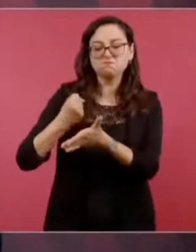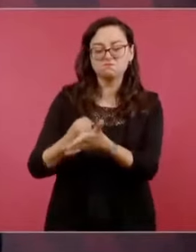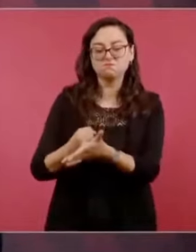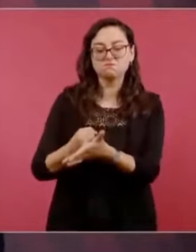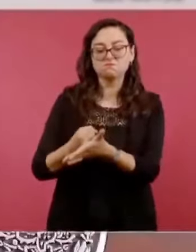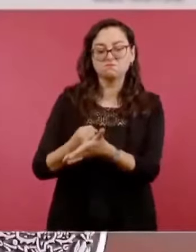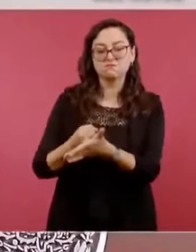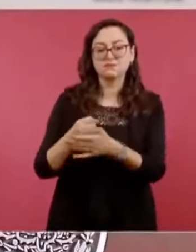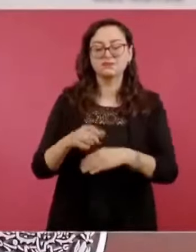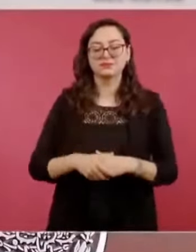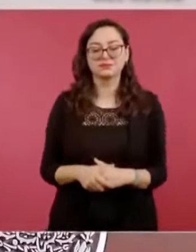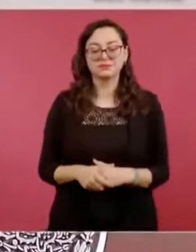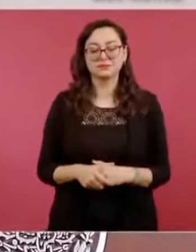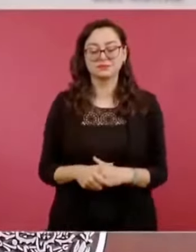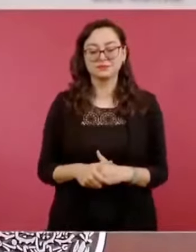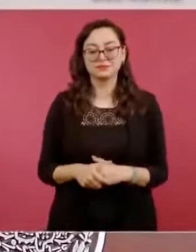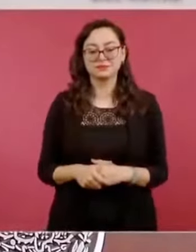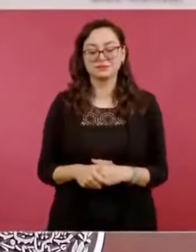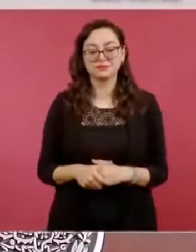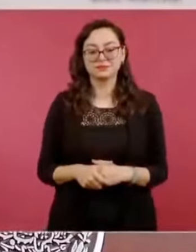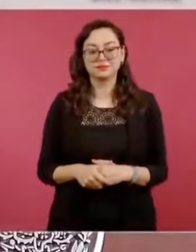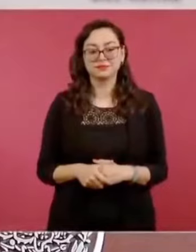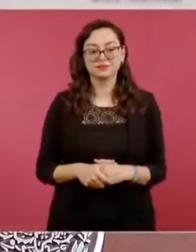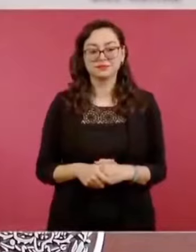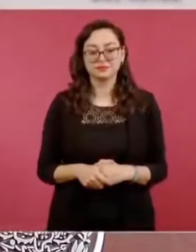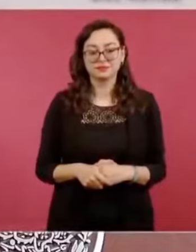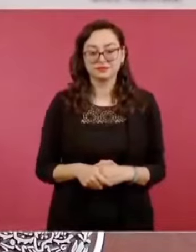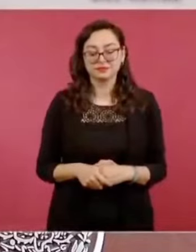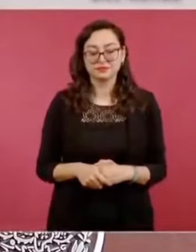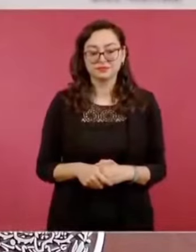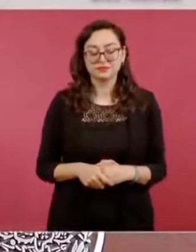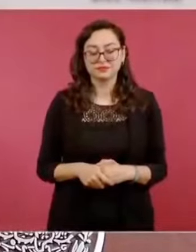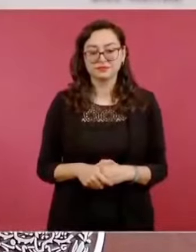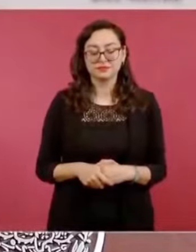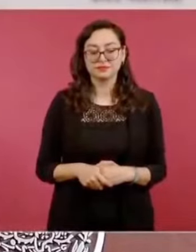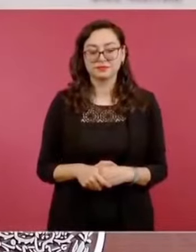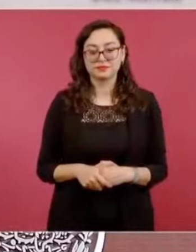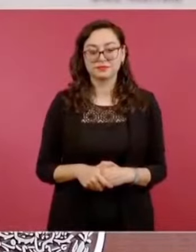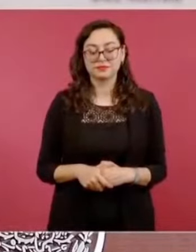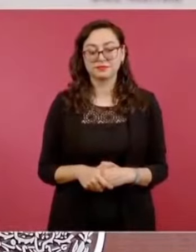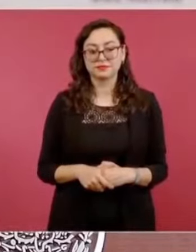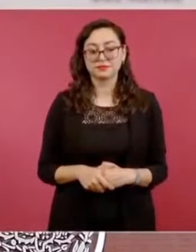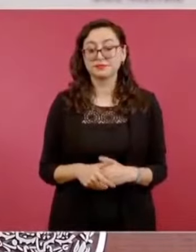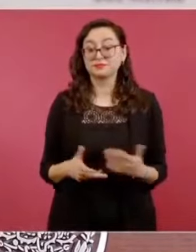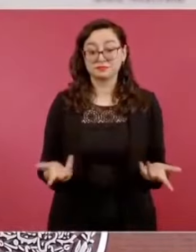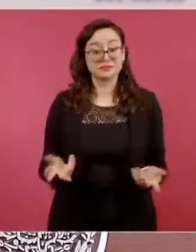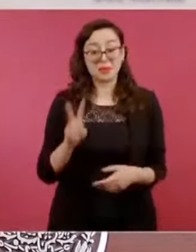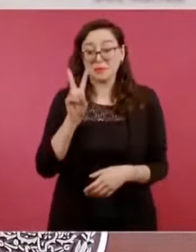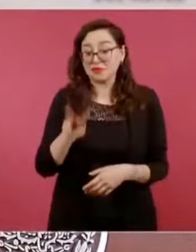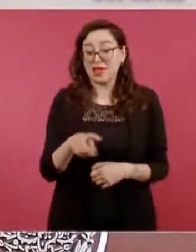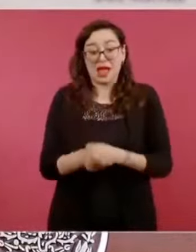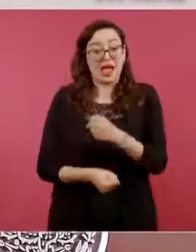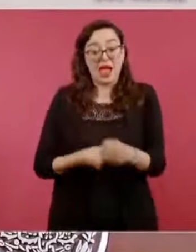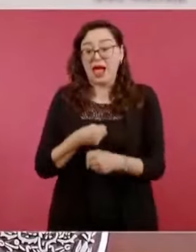Ya siempre digo, porque han sido muchos años